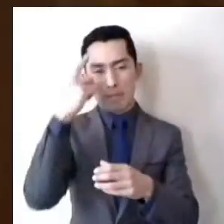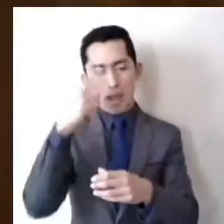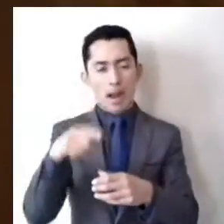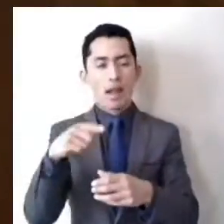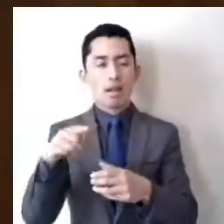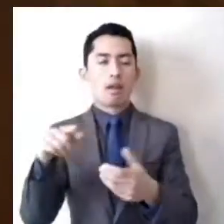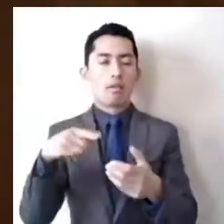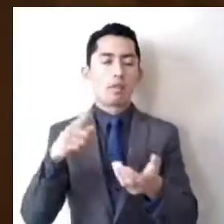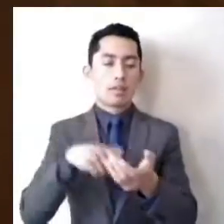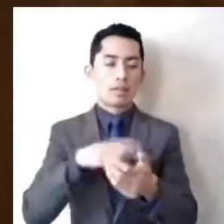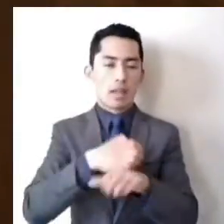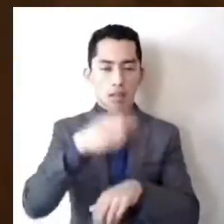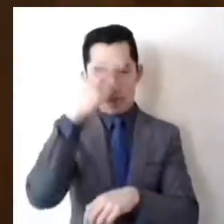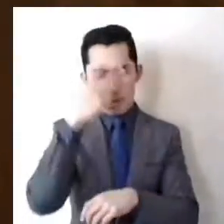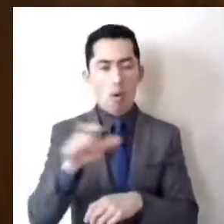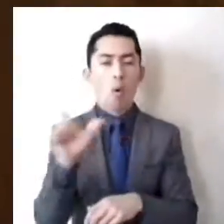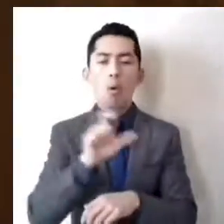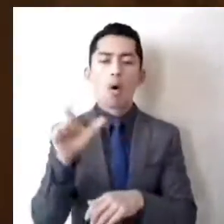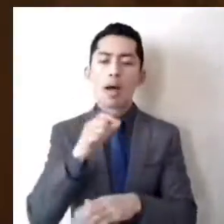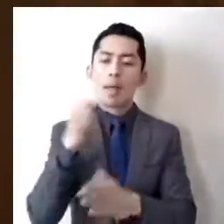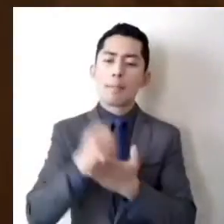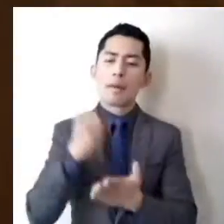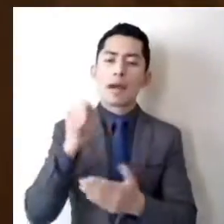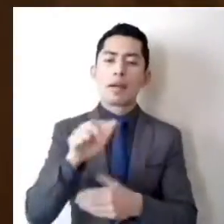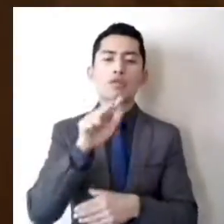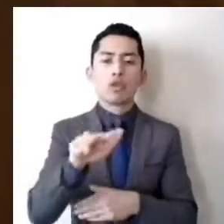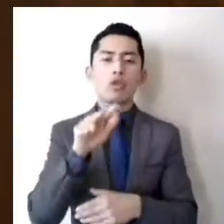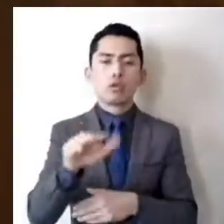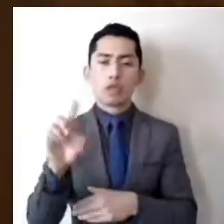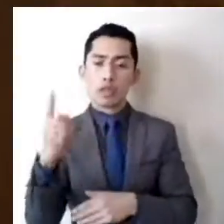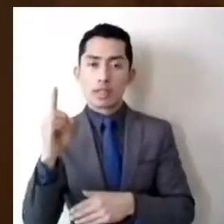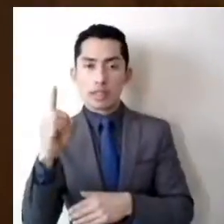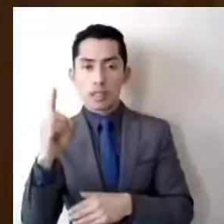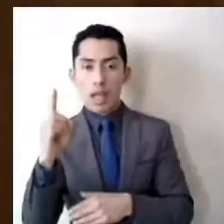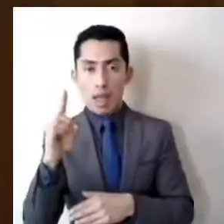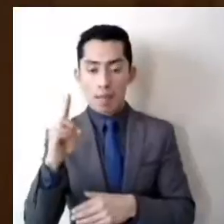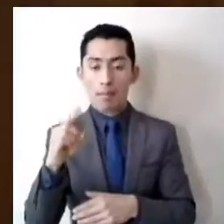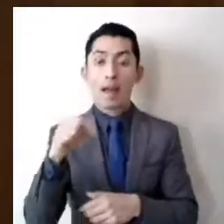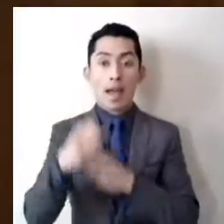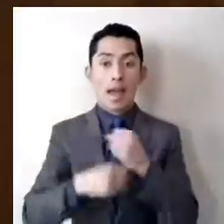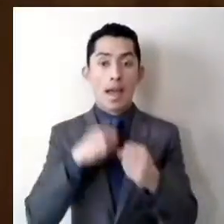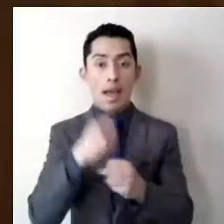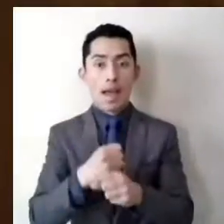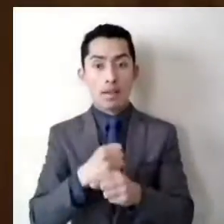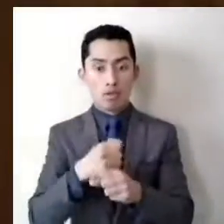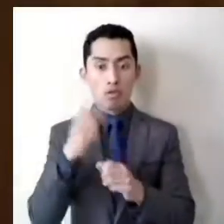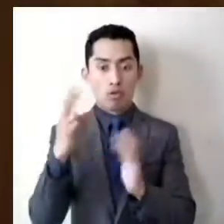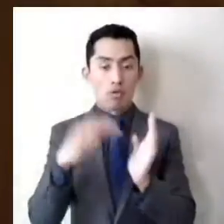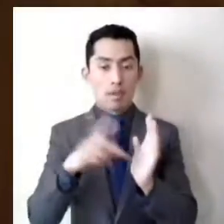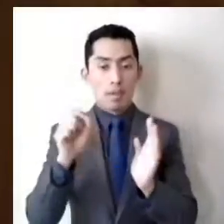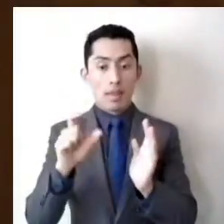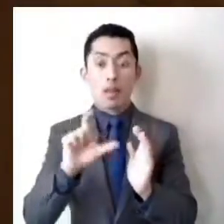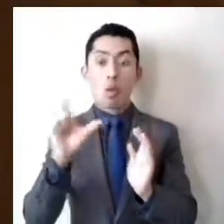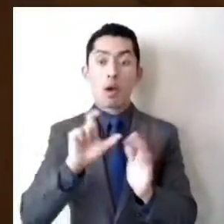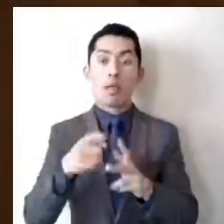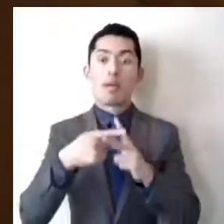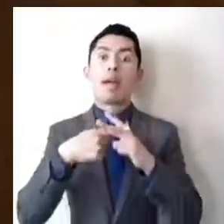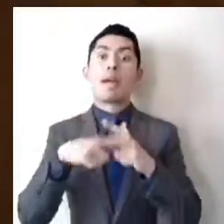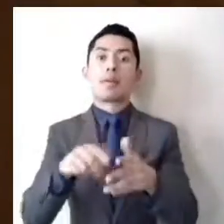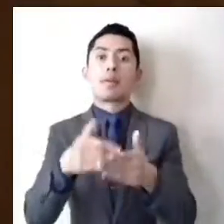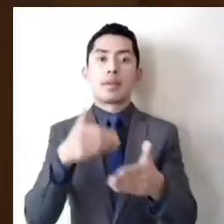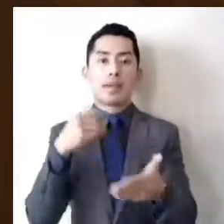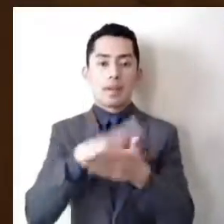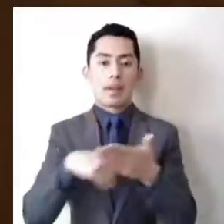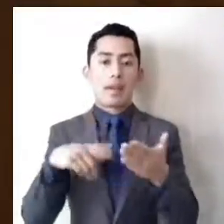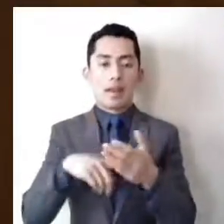aprobarse a más tardar el 18 de diciembre del año previo a la elección. En